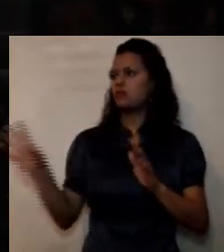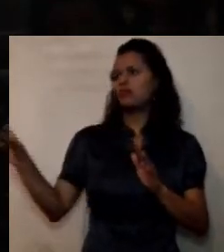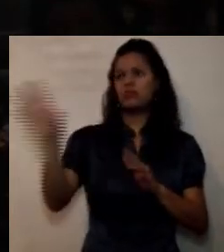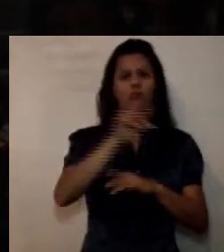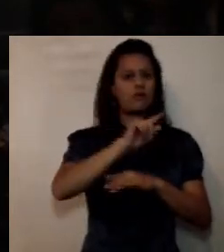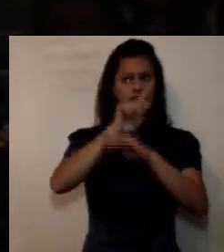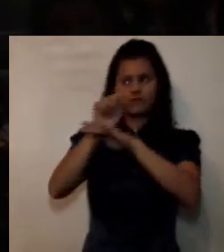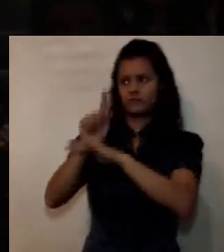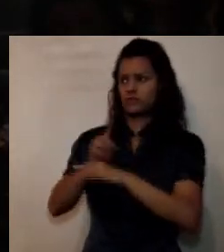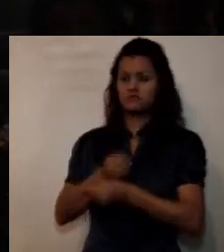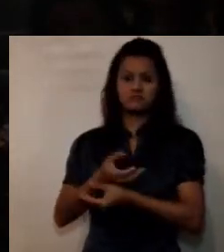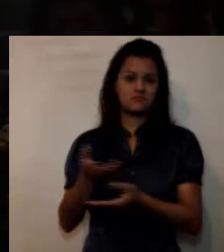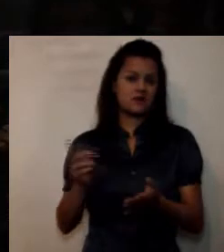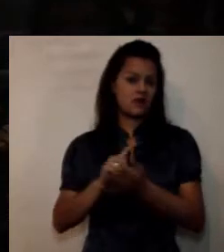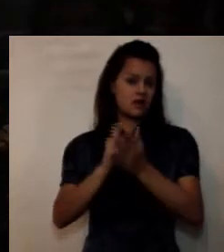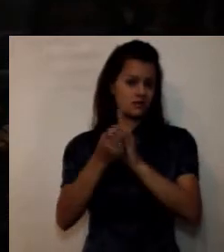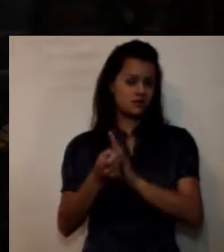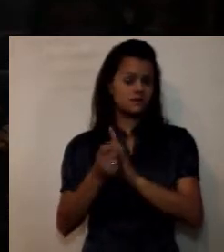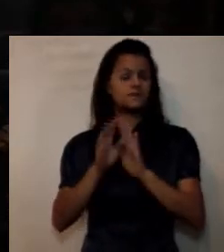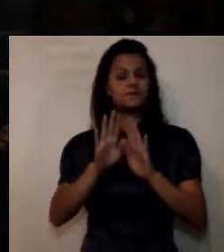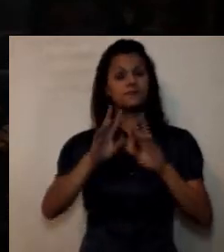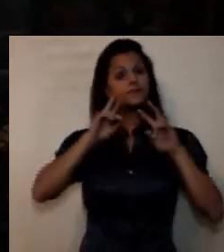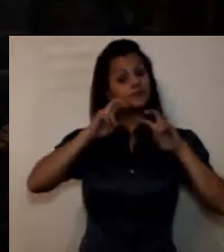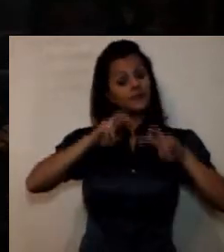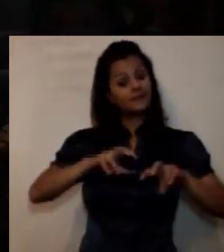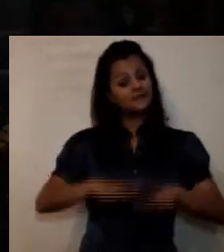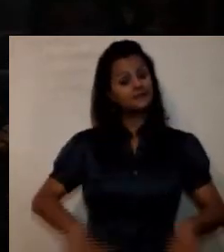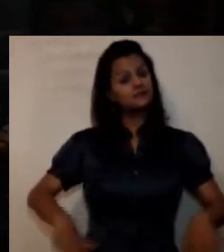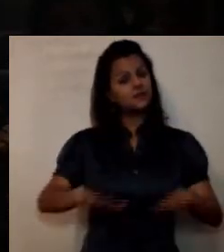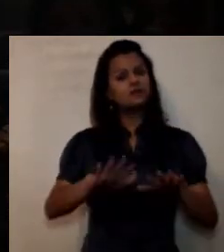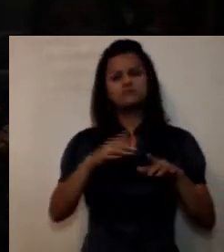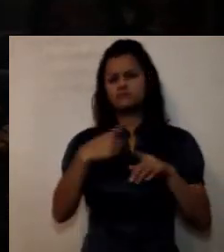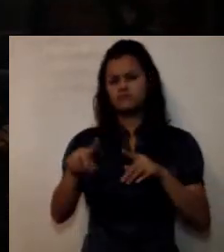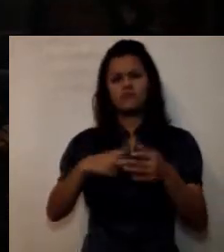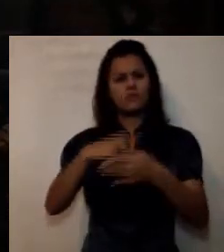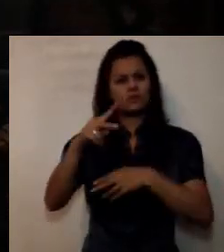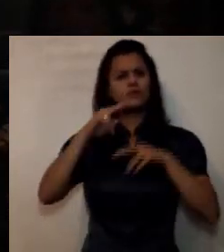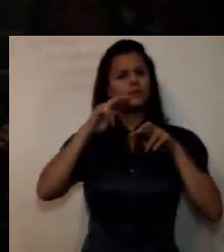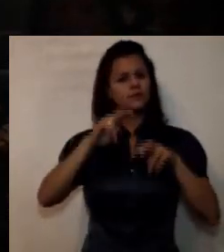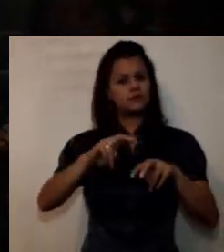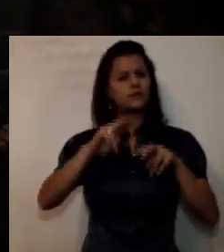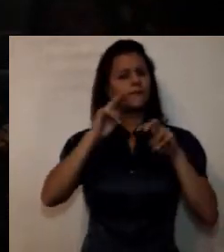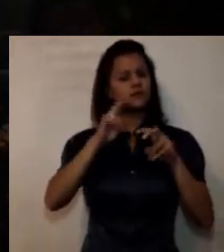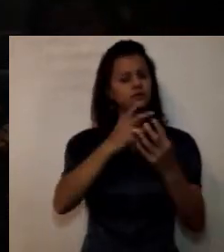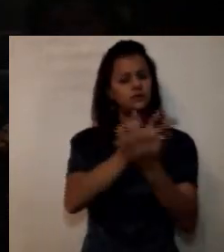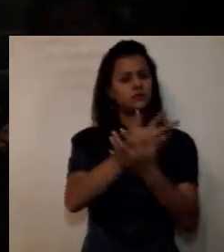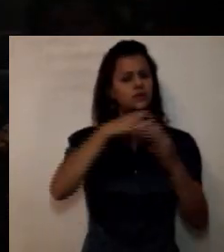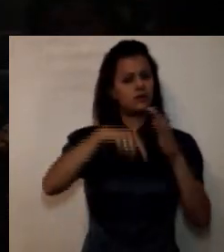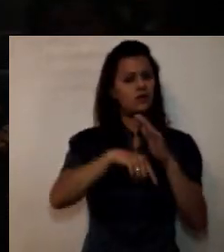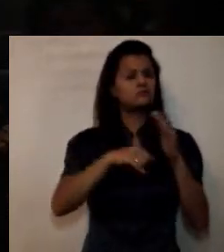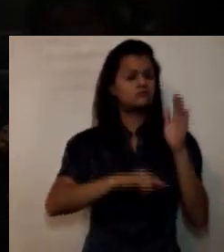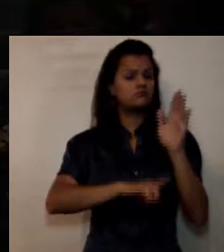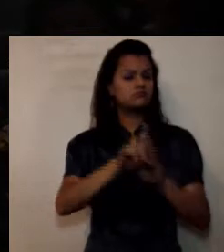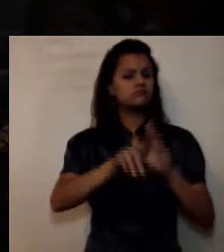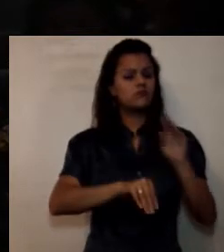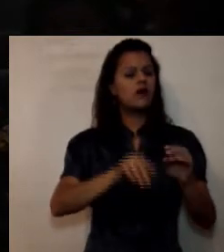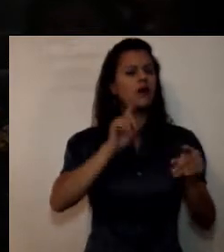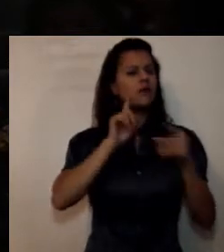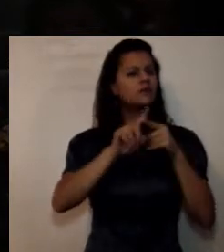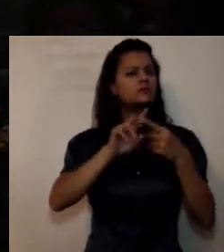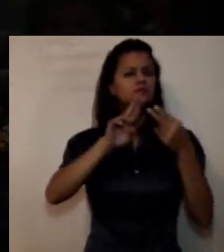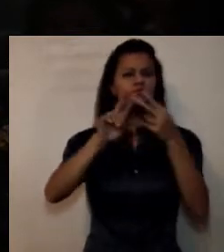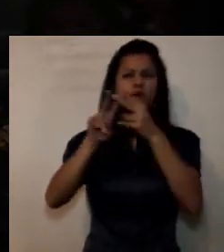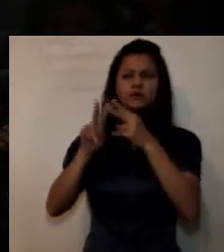en investigación tenemos varios proyectos de investigación científica que hemos desarrollado para conocer un poco más a nuestra comunidad